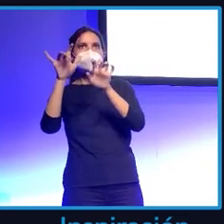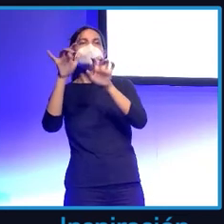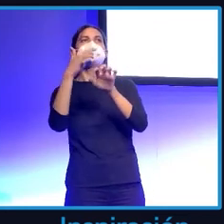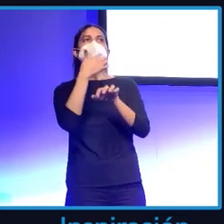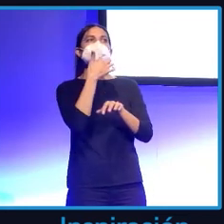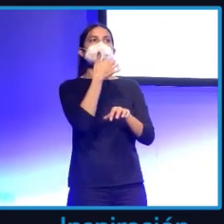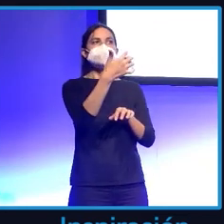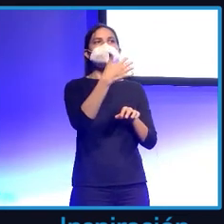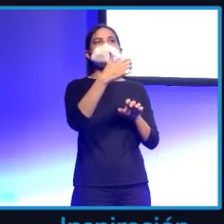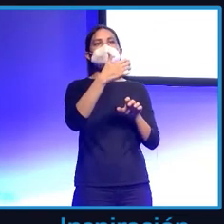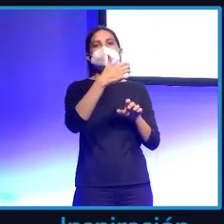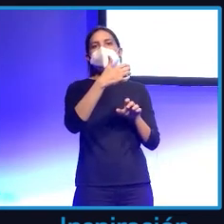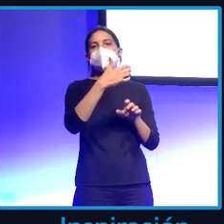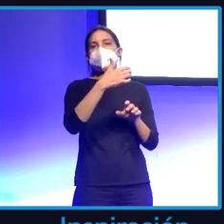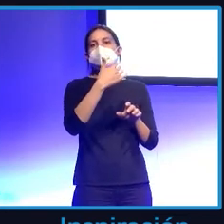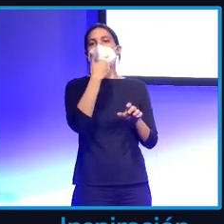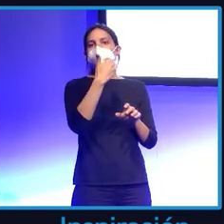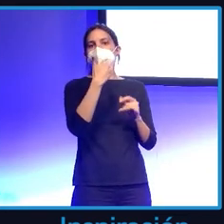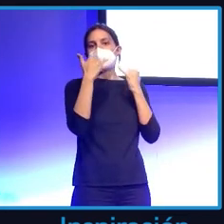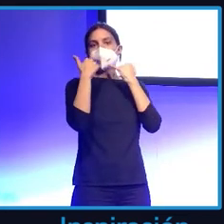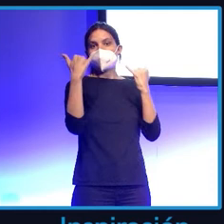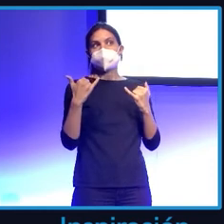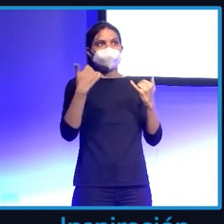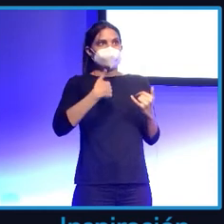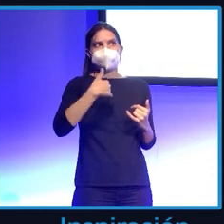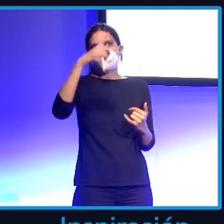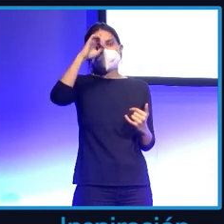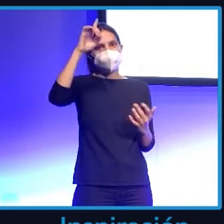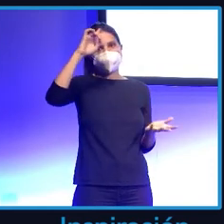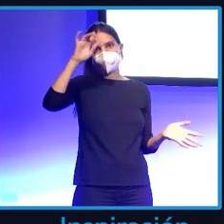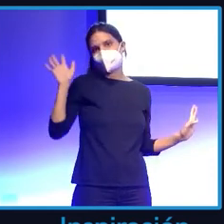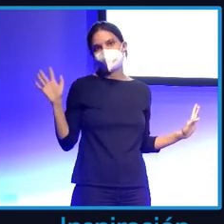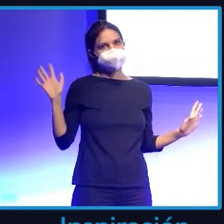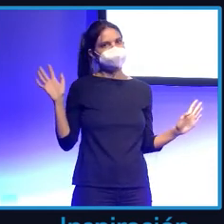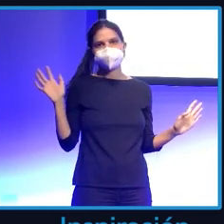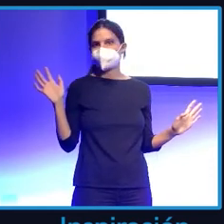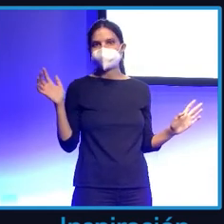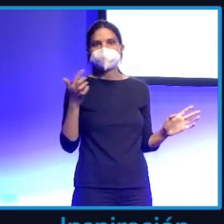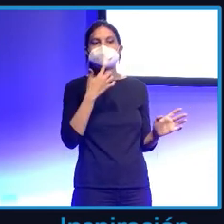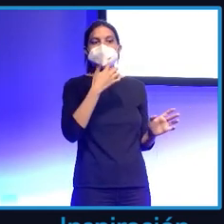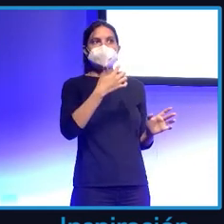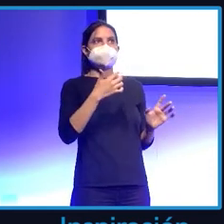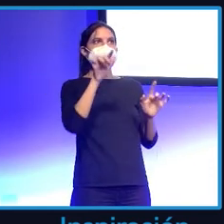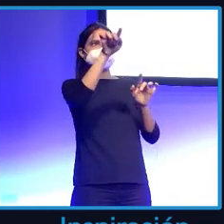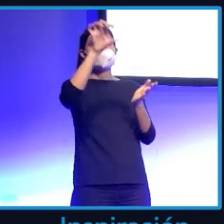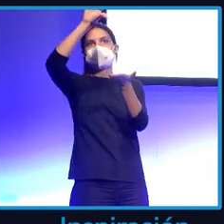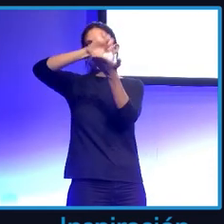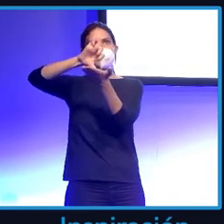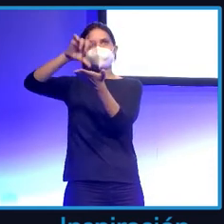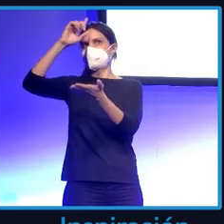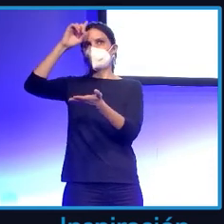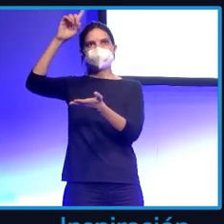inserte un correo electrónico, no lo tengo, en ese momento no lo tengo, me dice que inserte la ciudad, no lo sé,